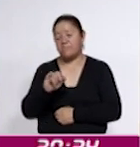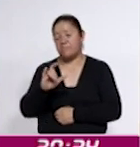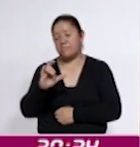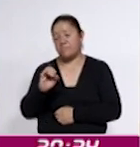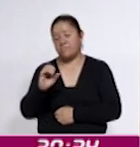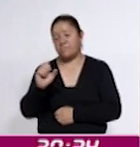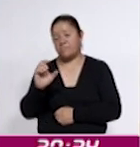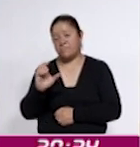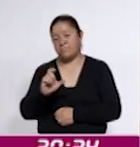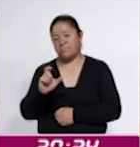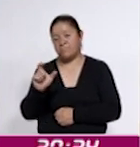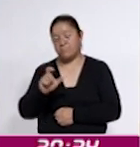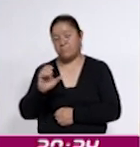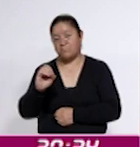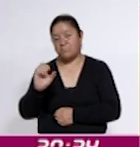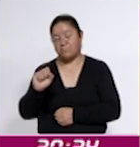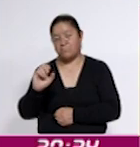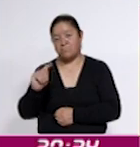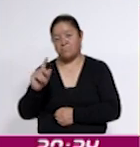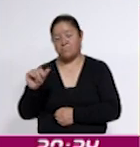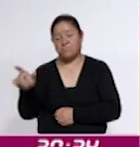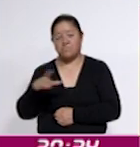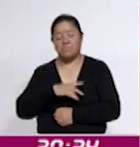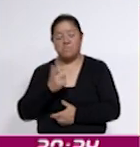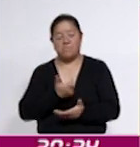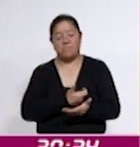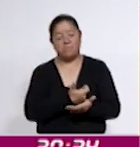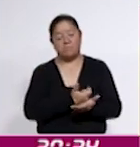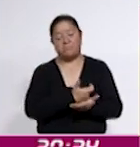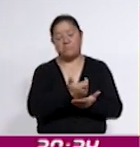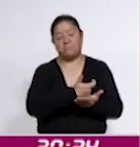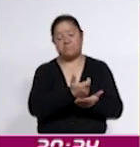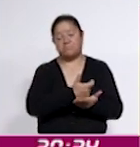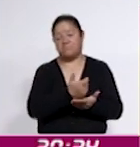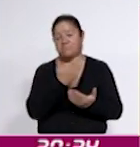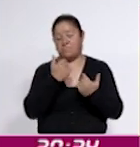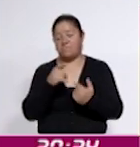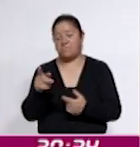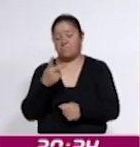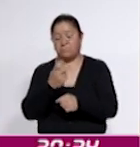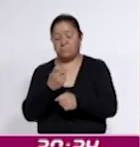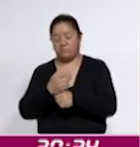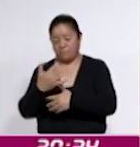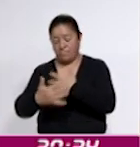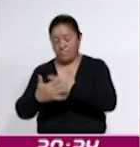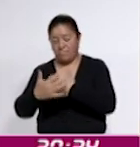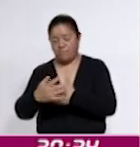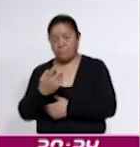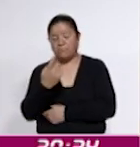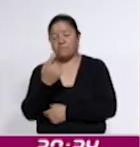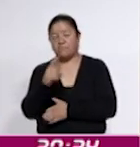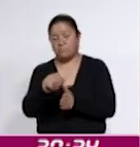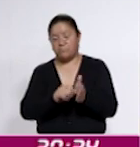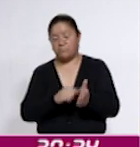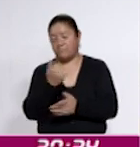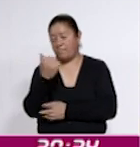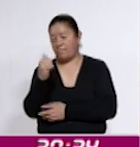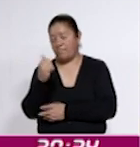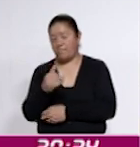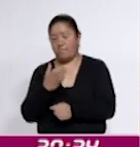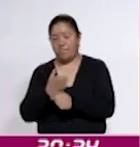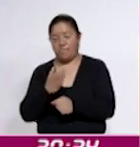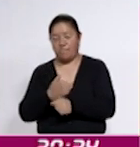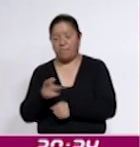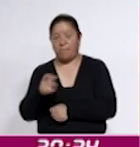de controvertir la omisión de pagos correspondientes a la segunda quincena correspondiente al mes de agosto del presente año,